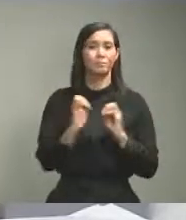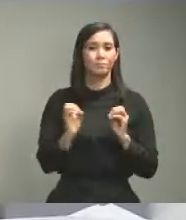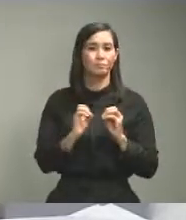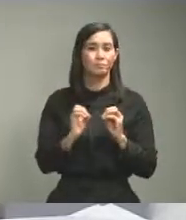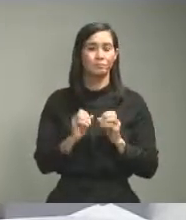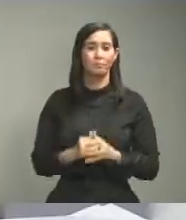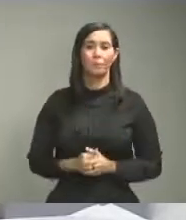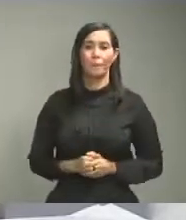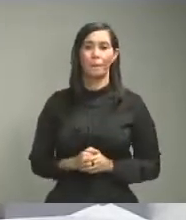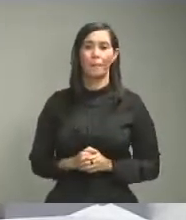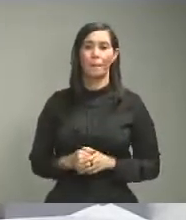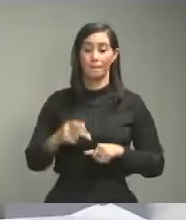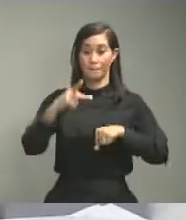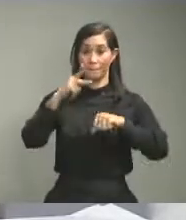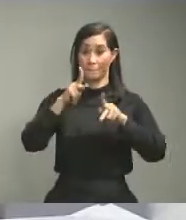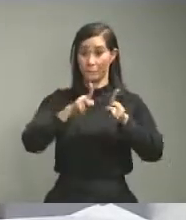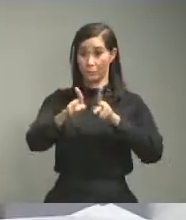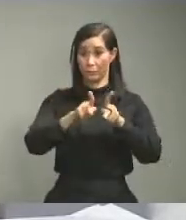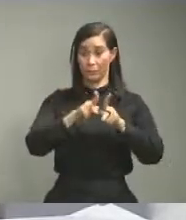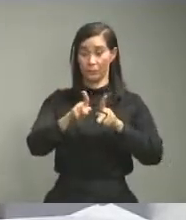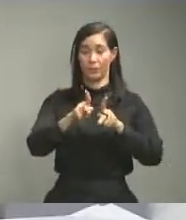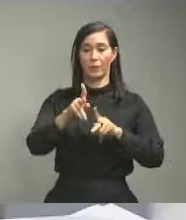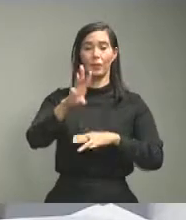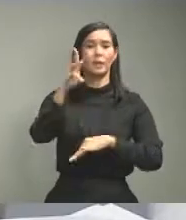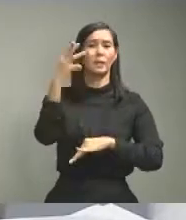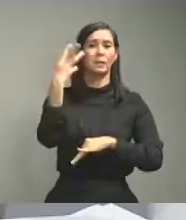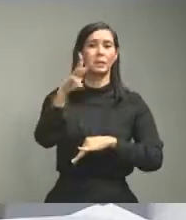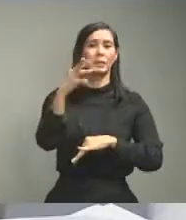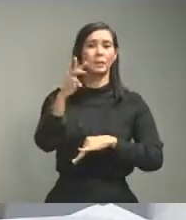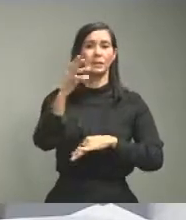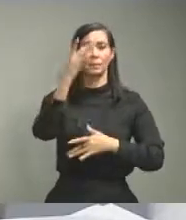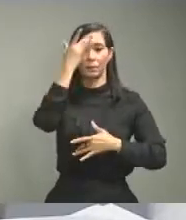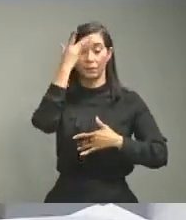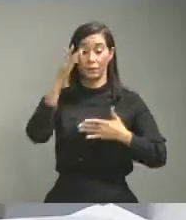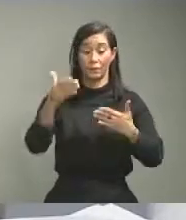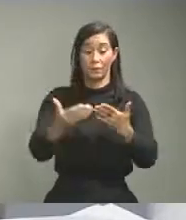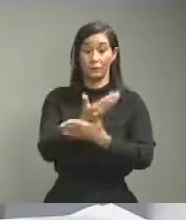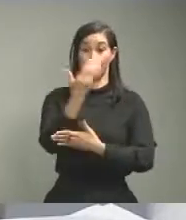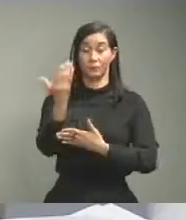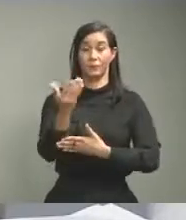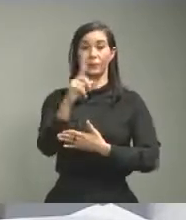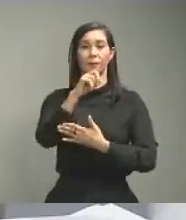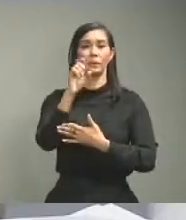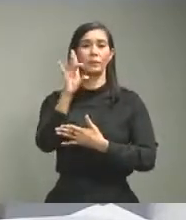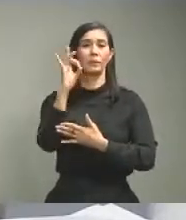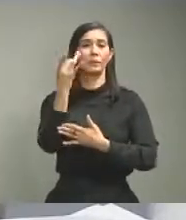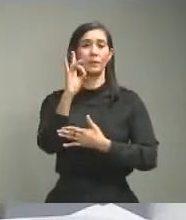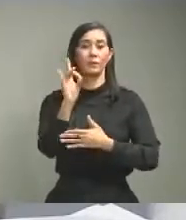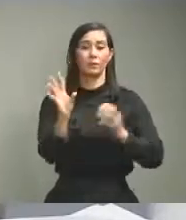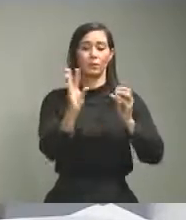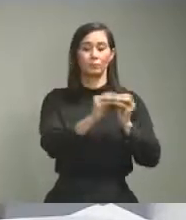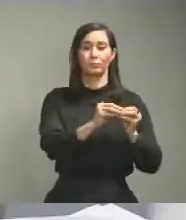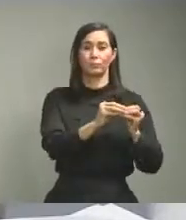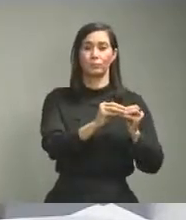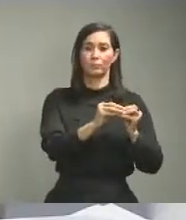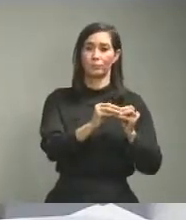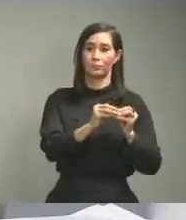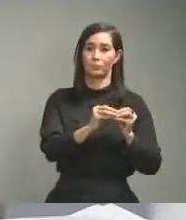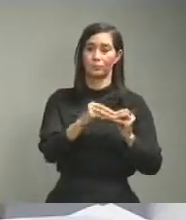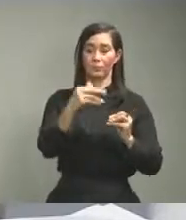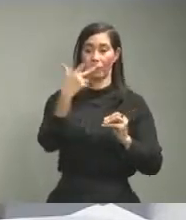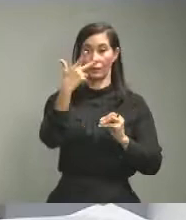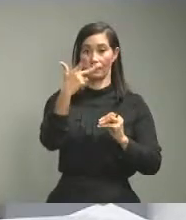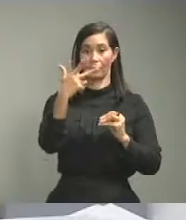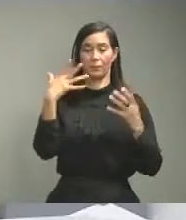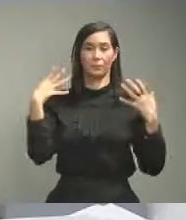Puerto Plata 16 casos nuevos 118 acumulados 3